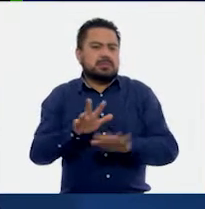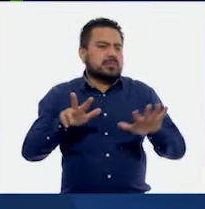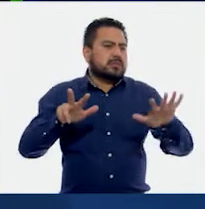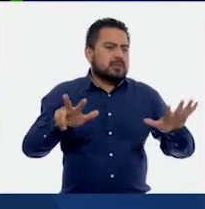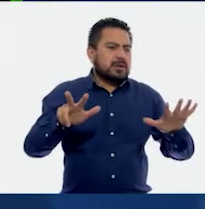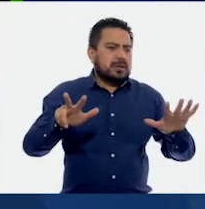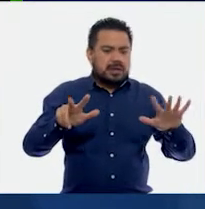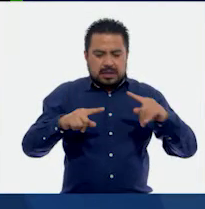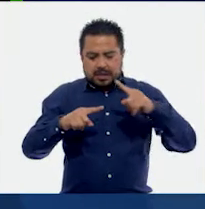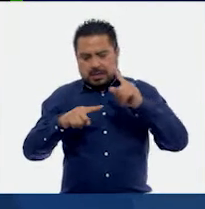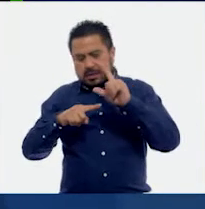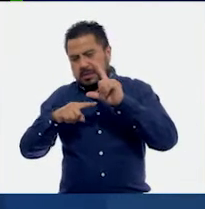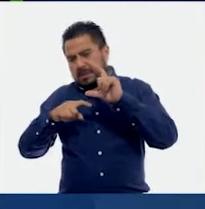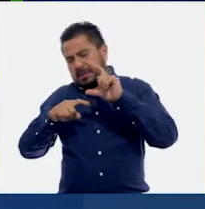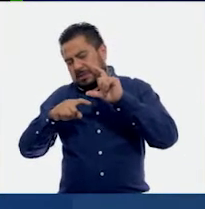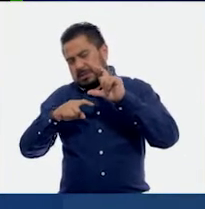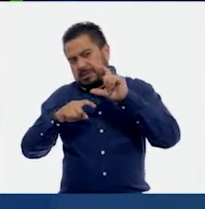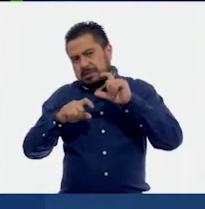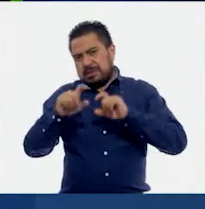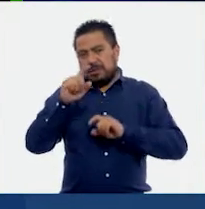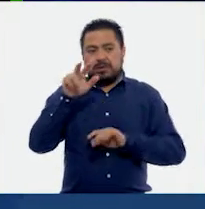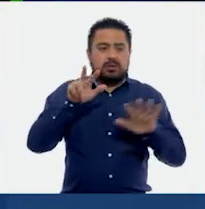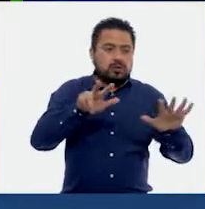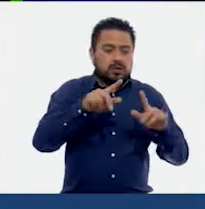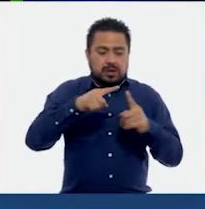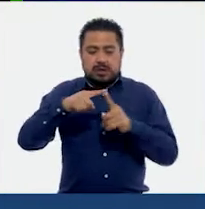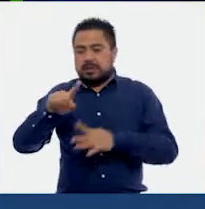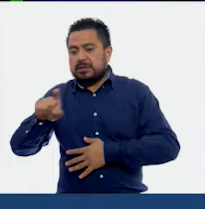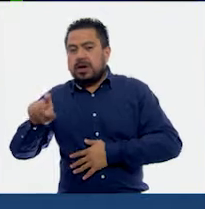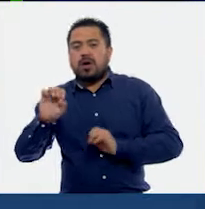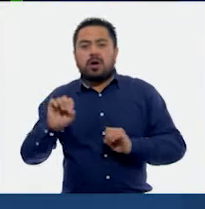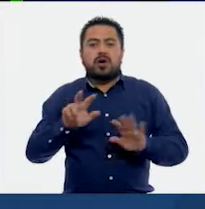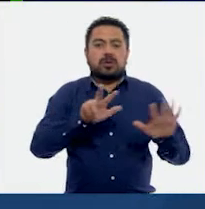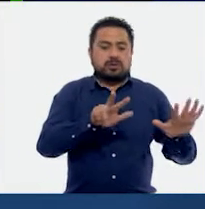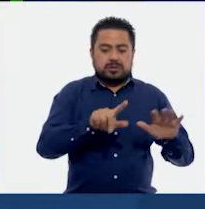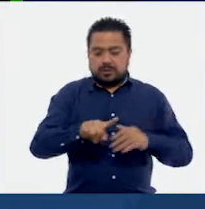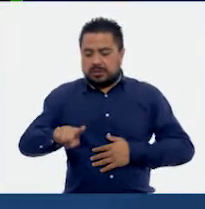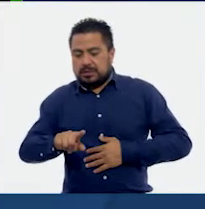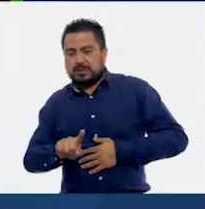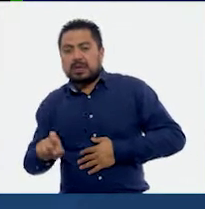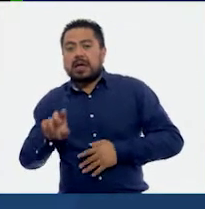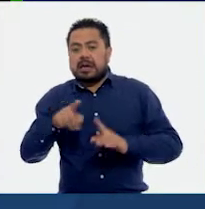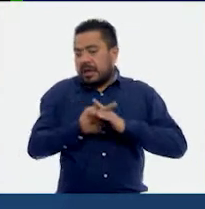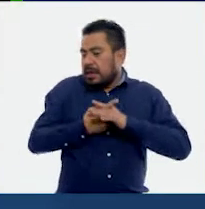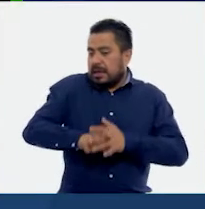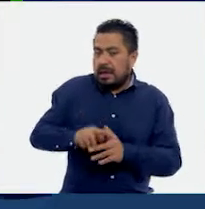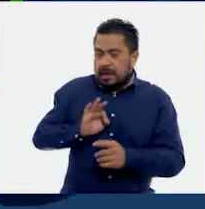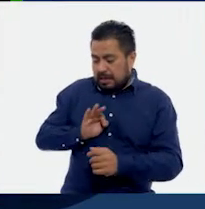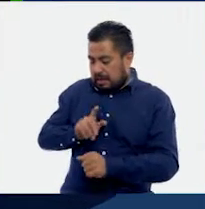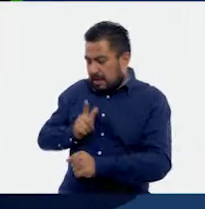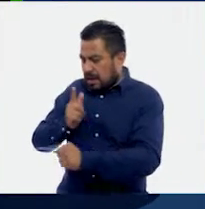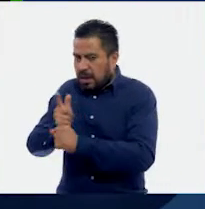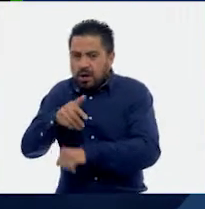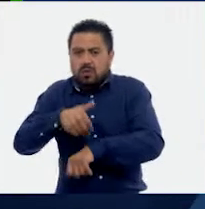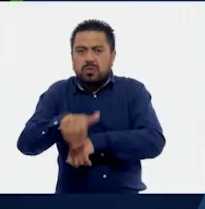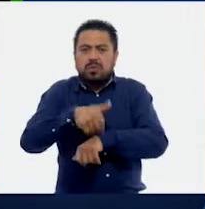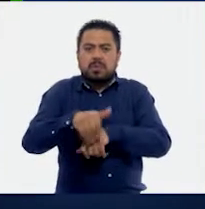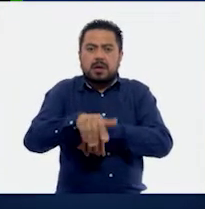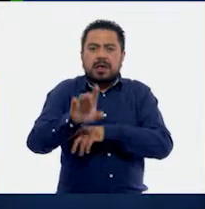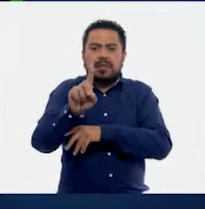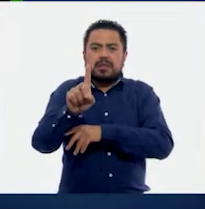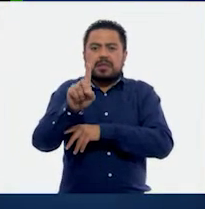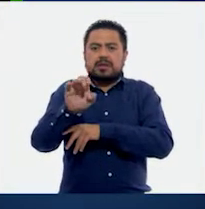entre 100 o 18 centésimas. A partir de esto podemos ir directamente a un número decimal